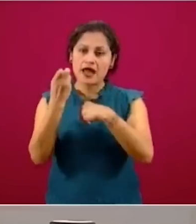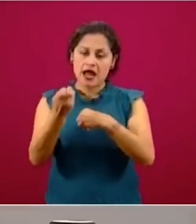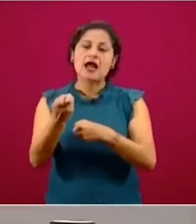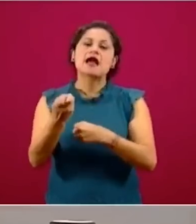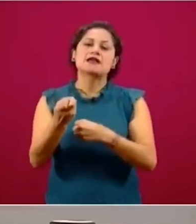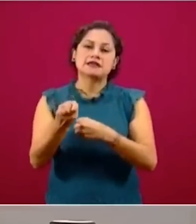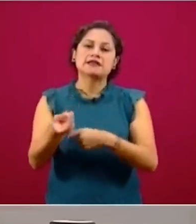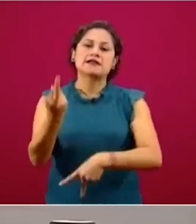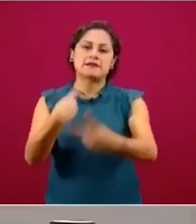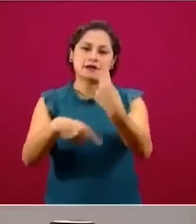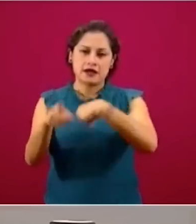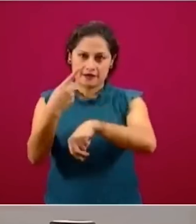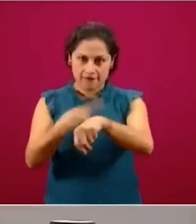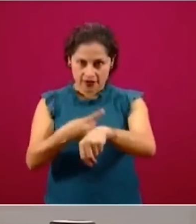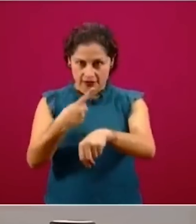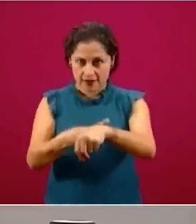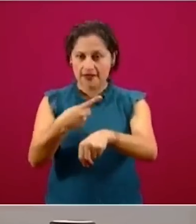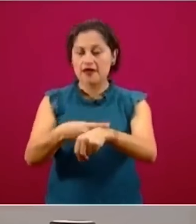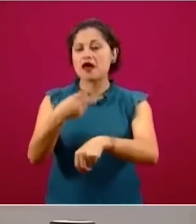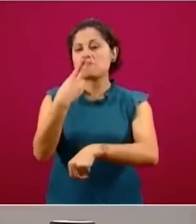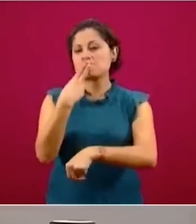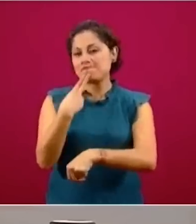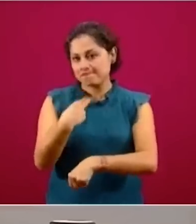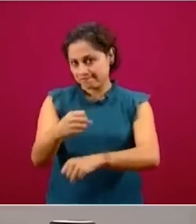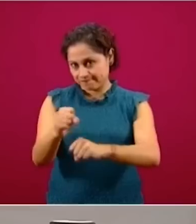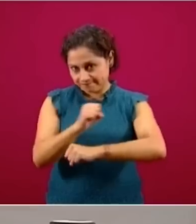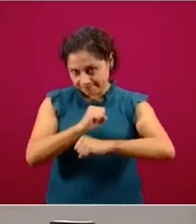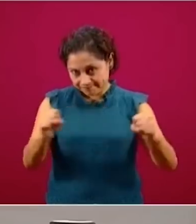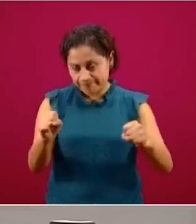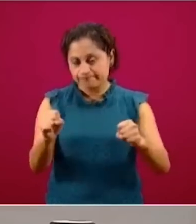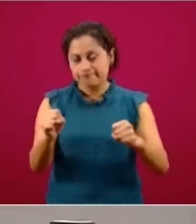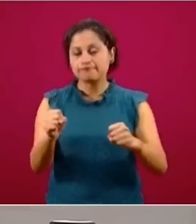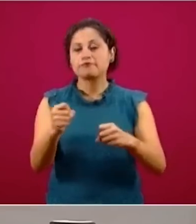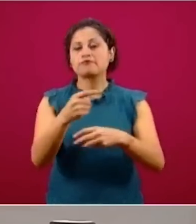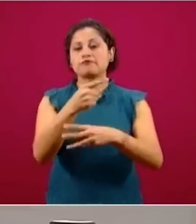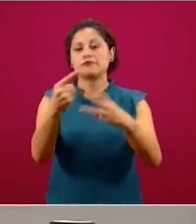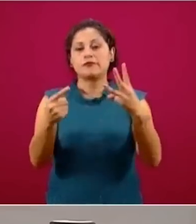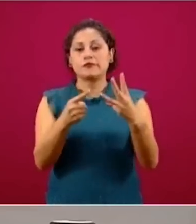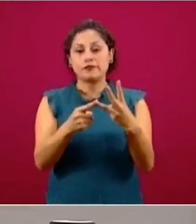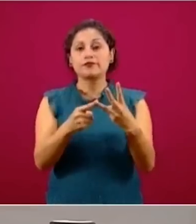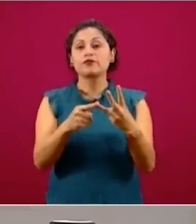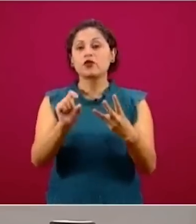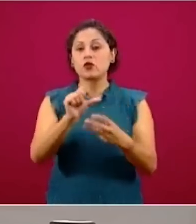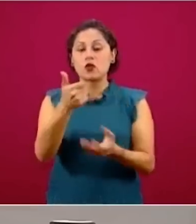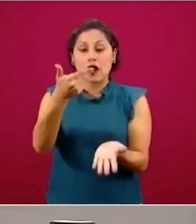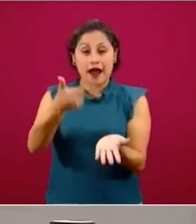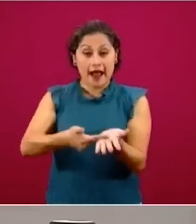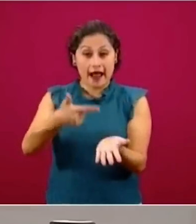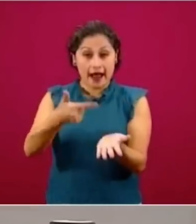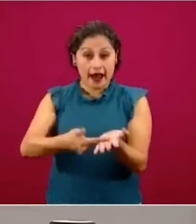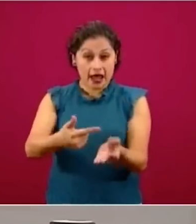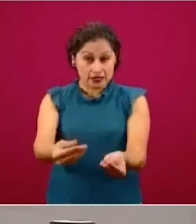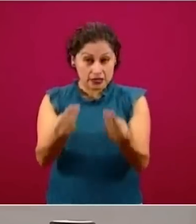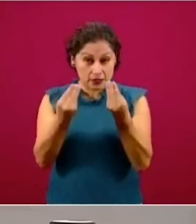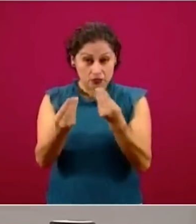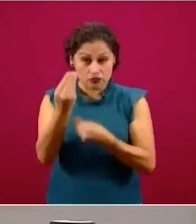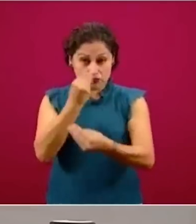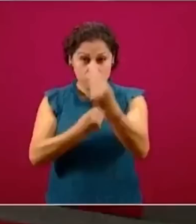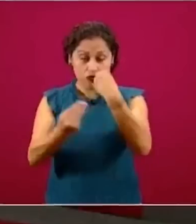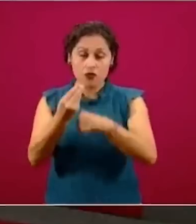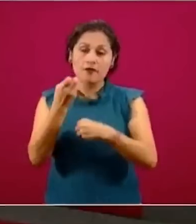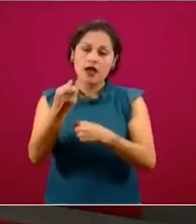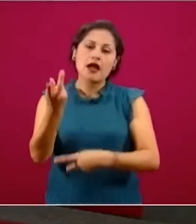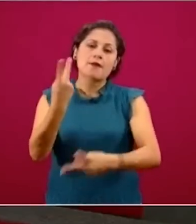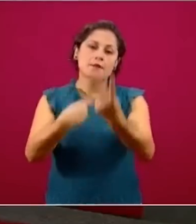es un factor de riesgo directo para la obesidad y la diabetes. Exceso de grasas, que es un factor de riesgo